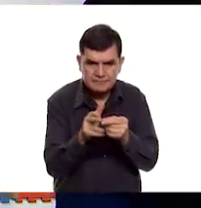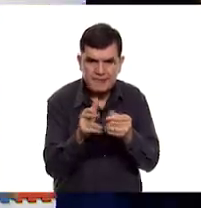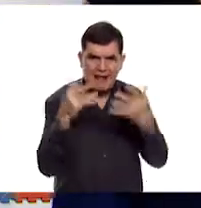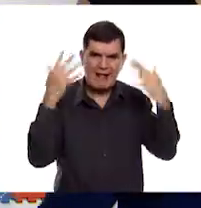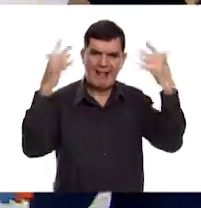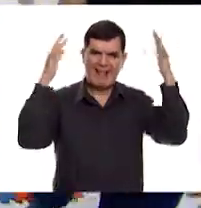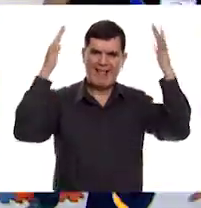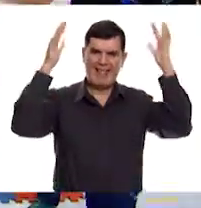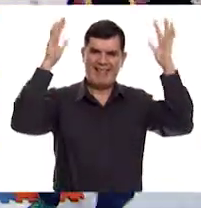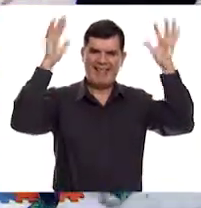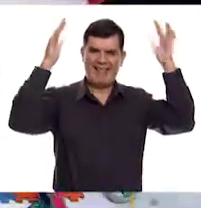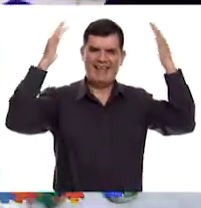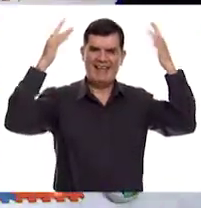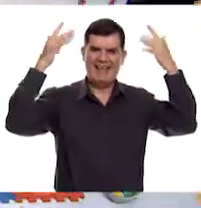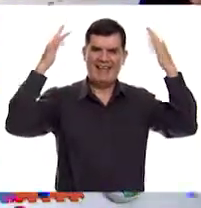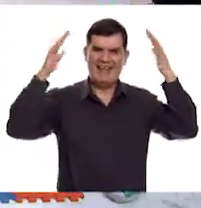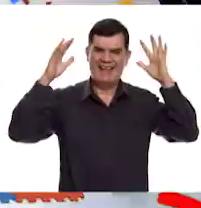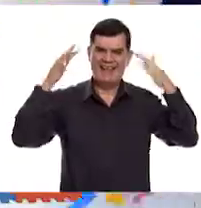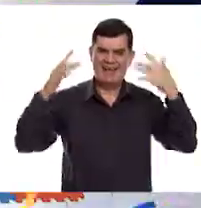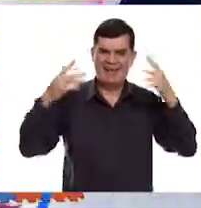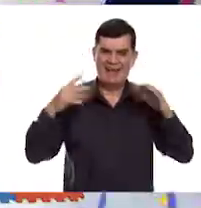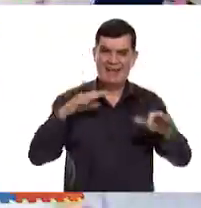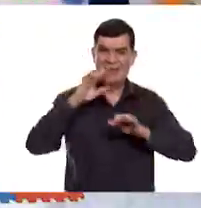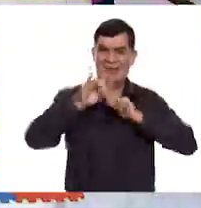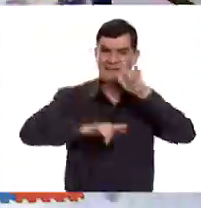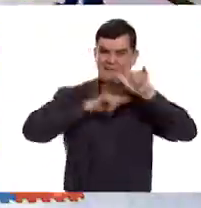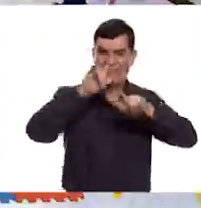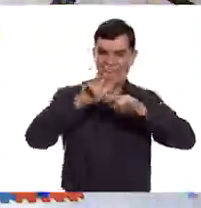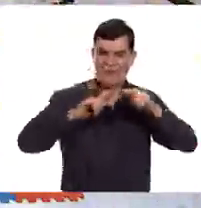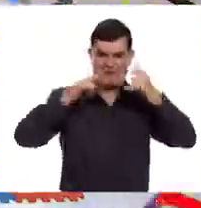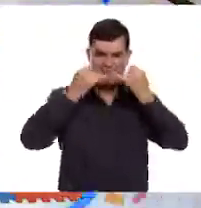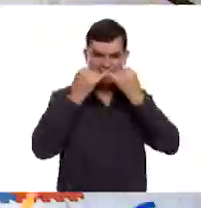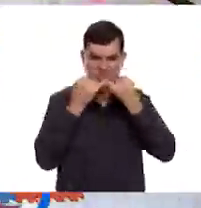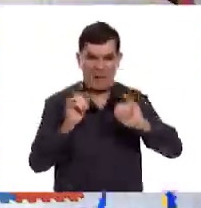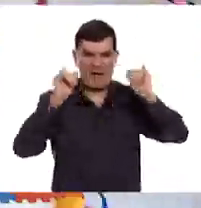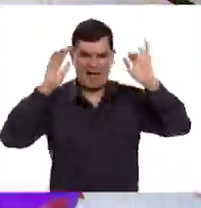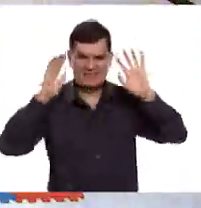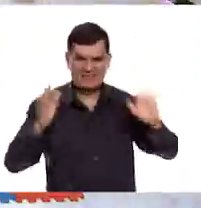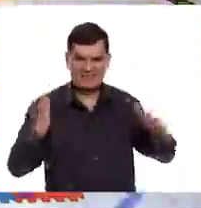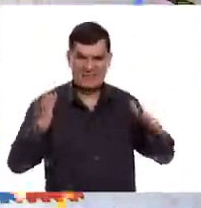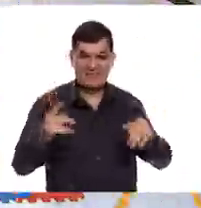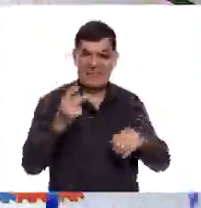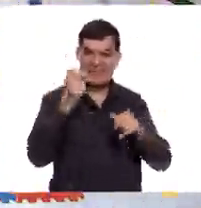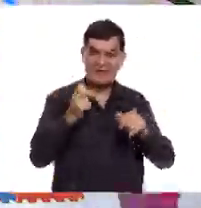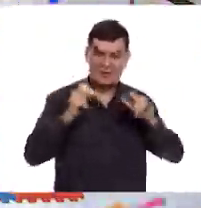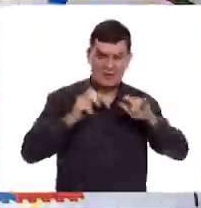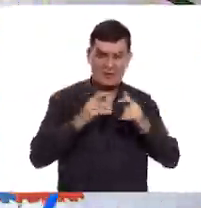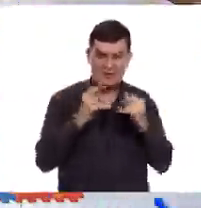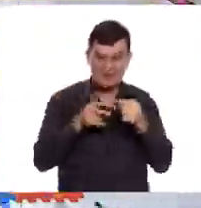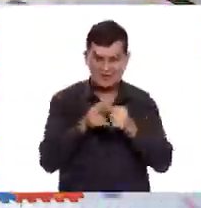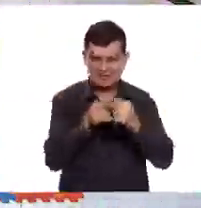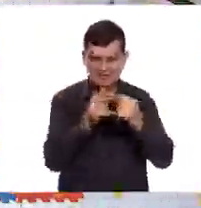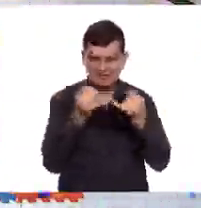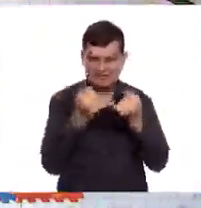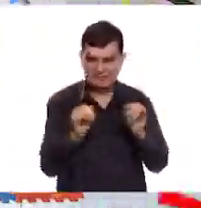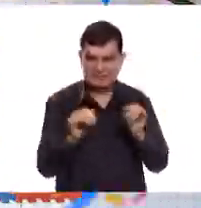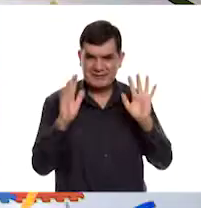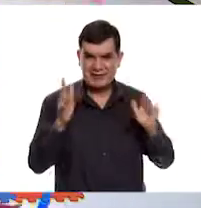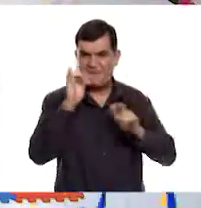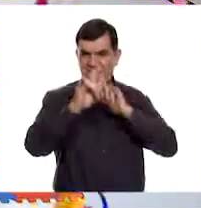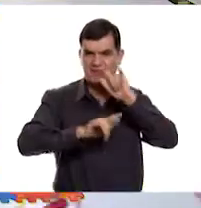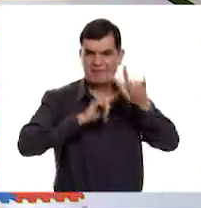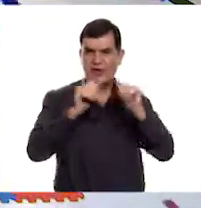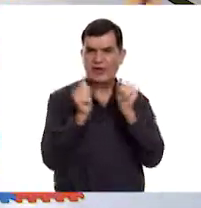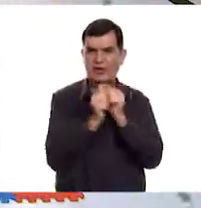Ahí está. Y entonces ya está inaugurada nuestra feria. Ya con eso está inaugurada nuestra feria